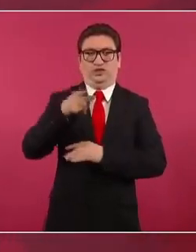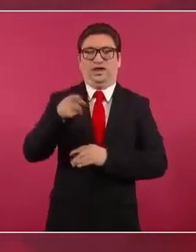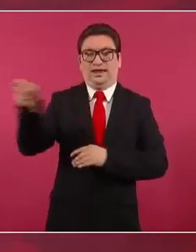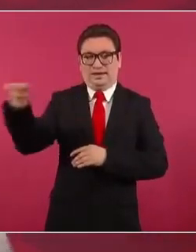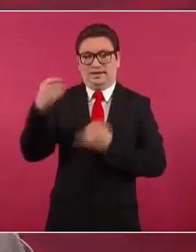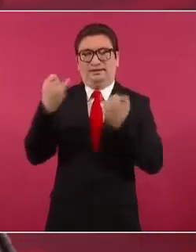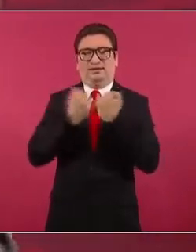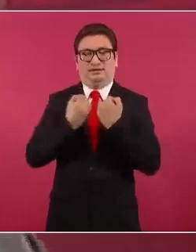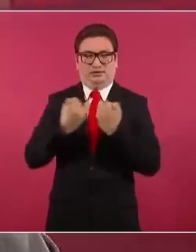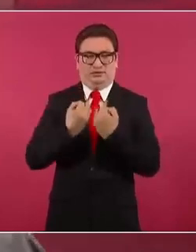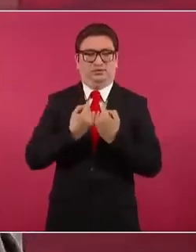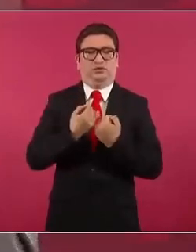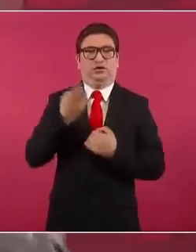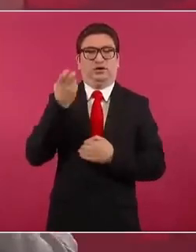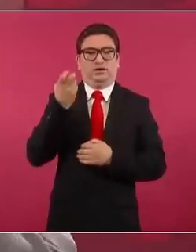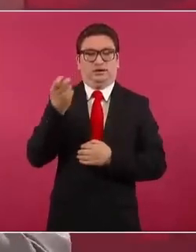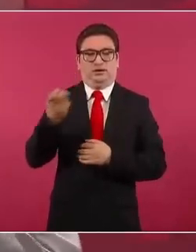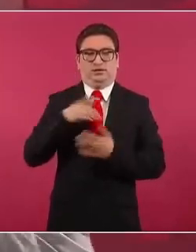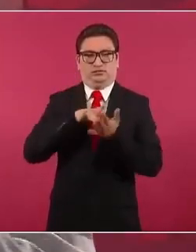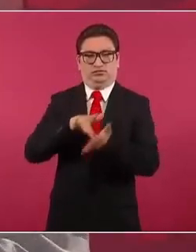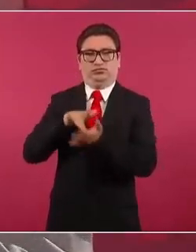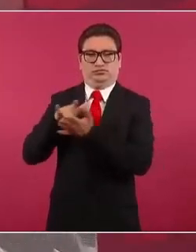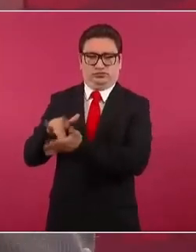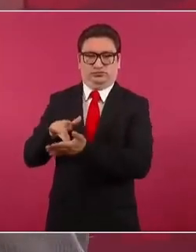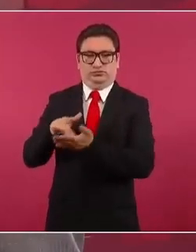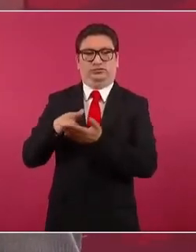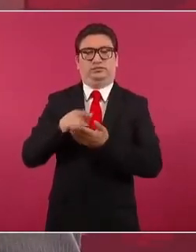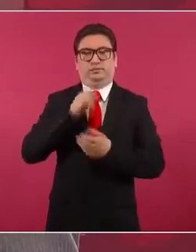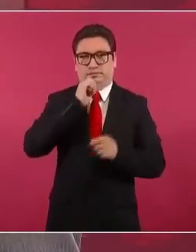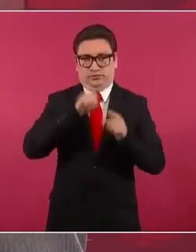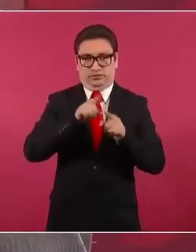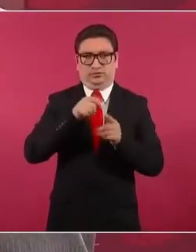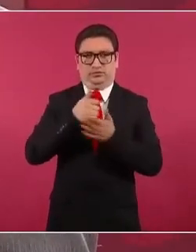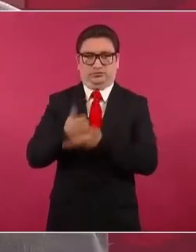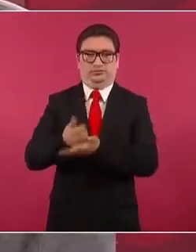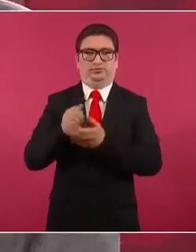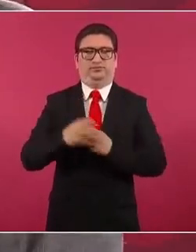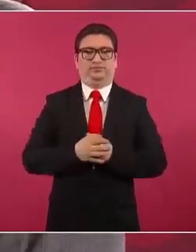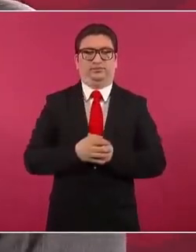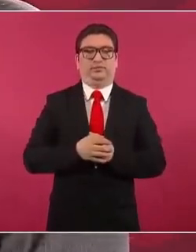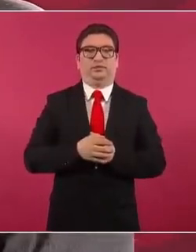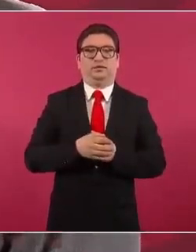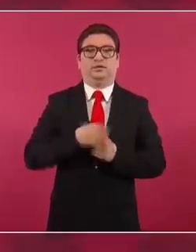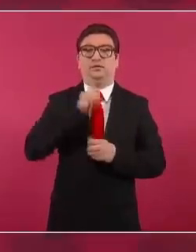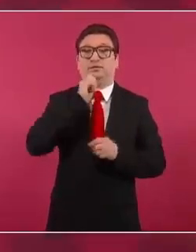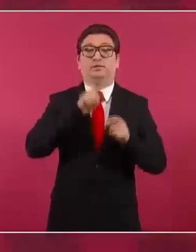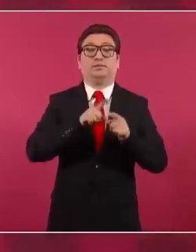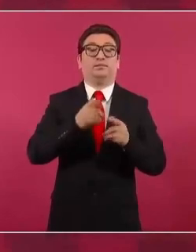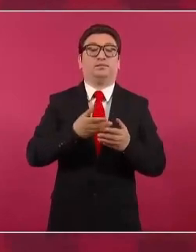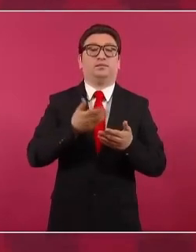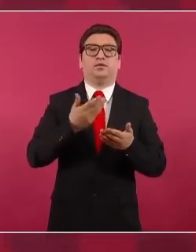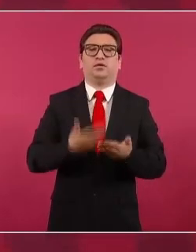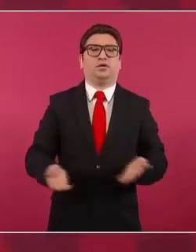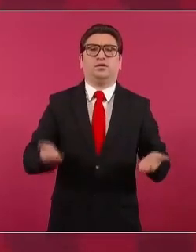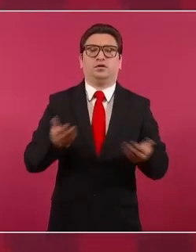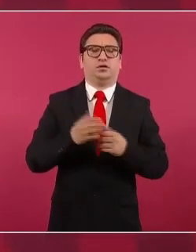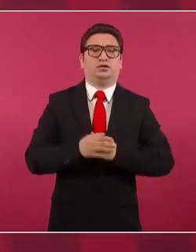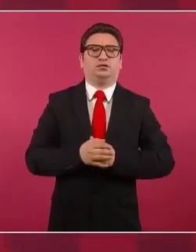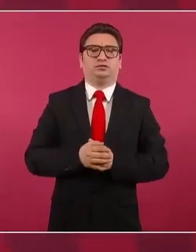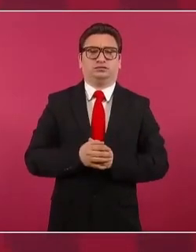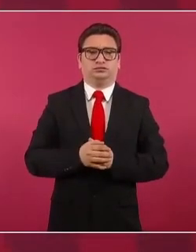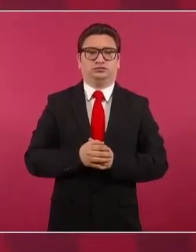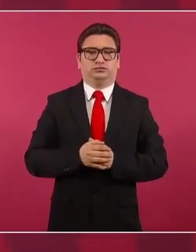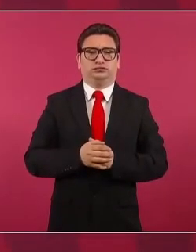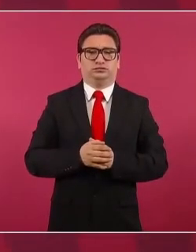Entonces, estamos ayudando en eso. Y también ahora se